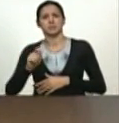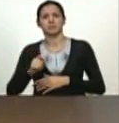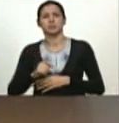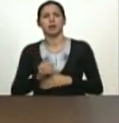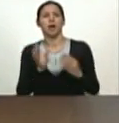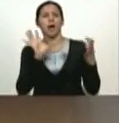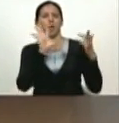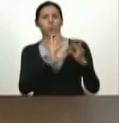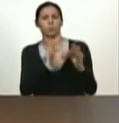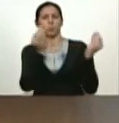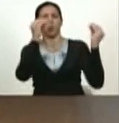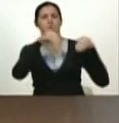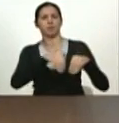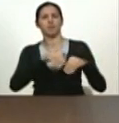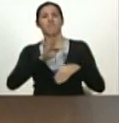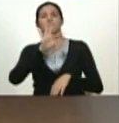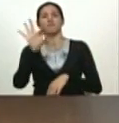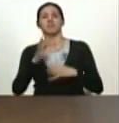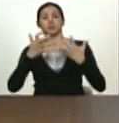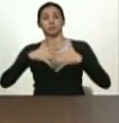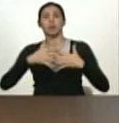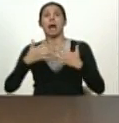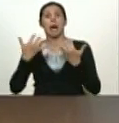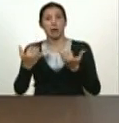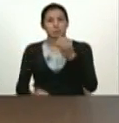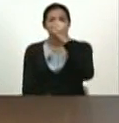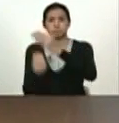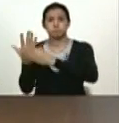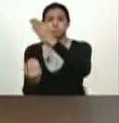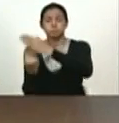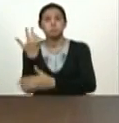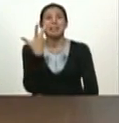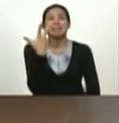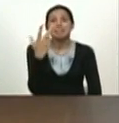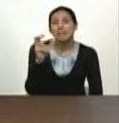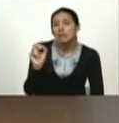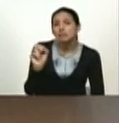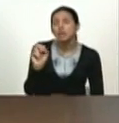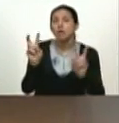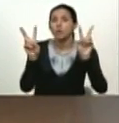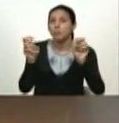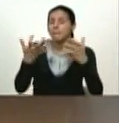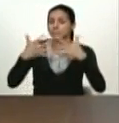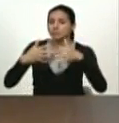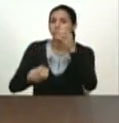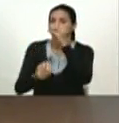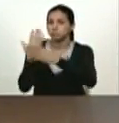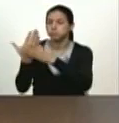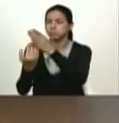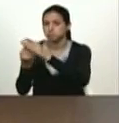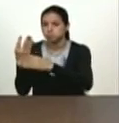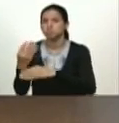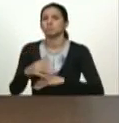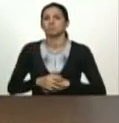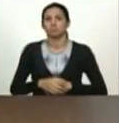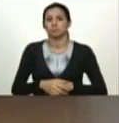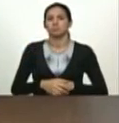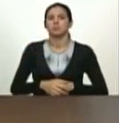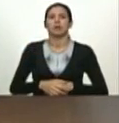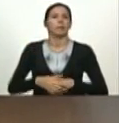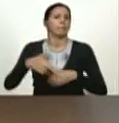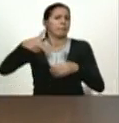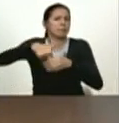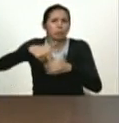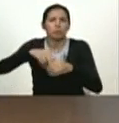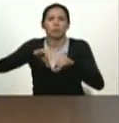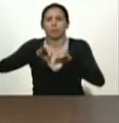Industria y ya han nacido 30 empresas mixtas nuevas en el petróleo empresas para hacer las tuberías de gas para